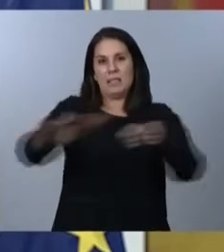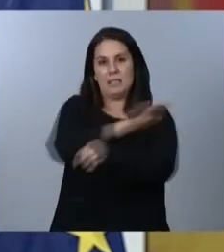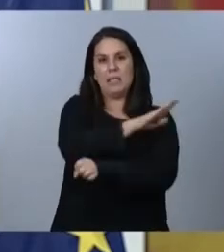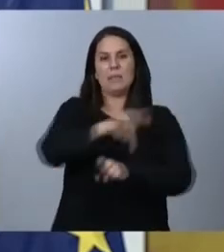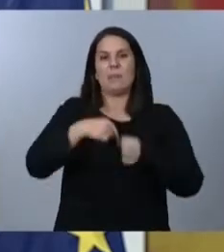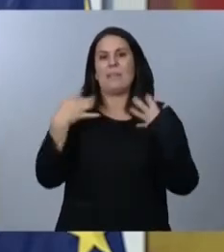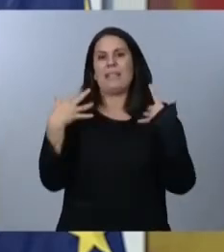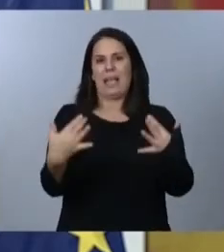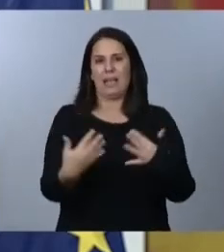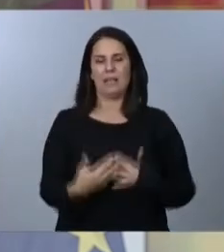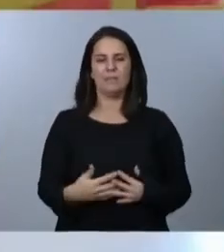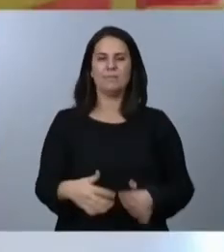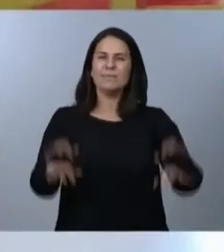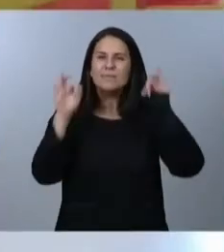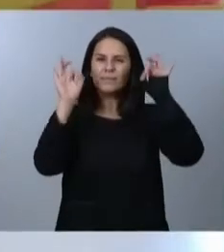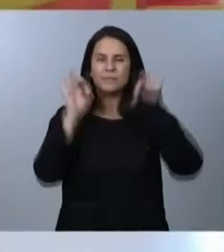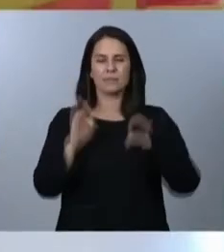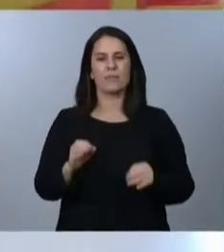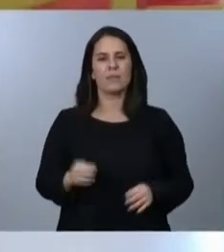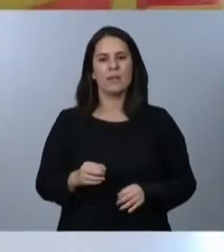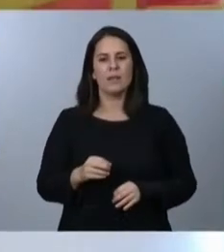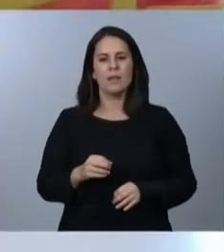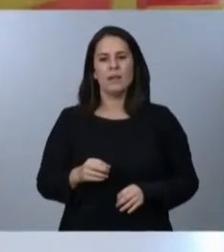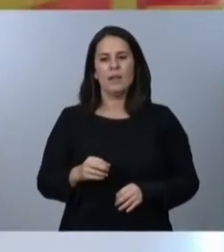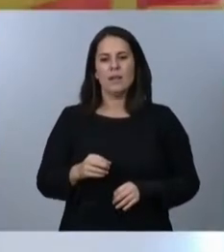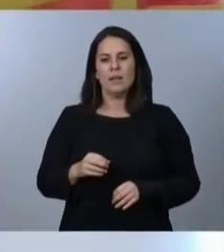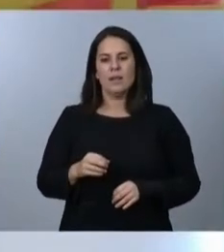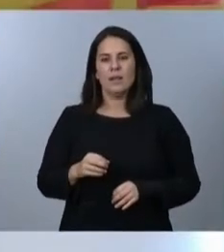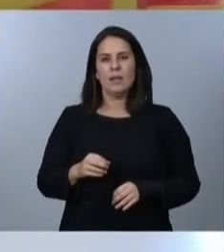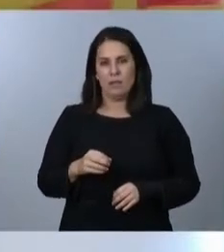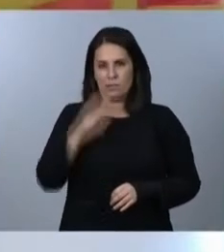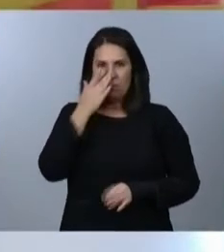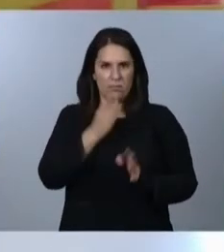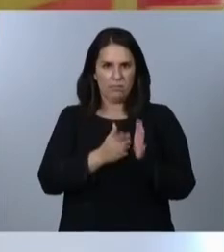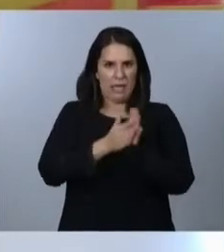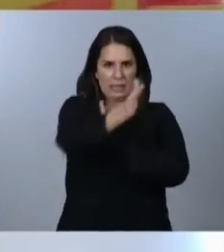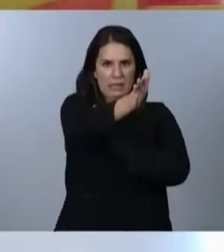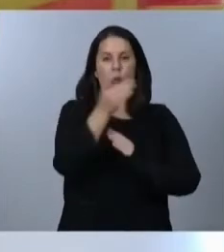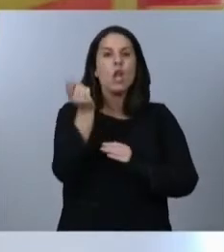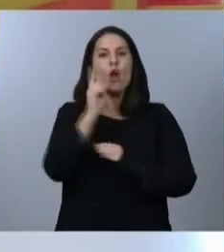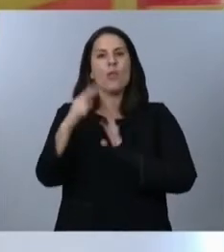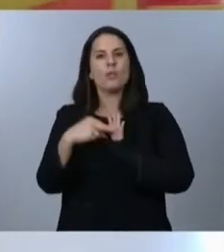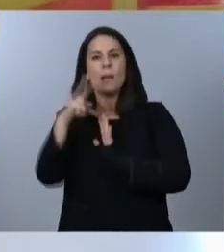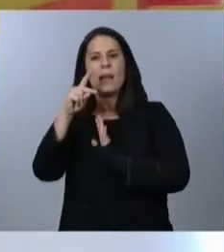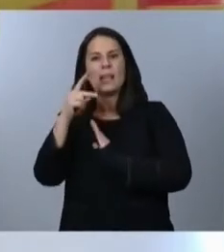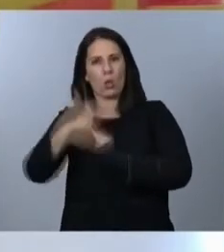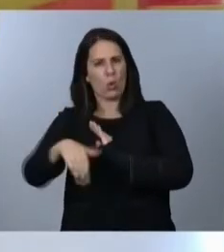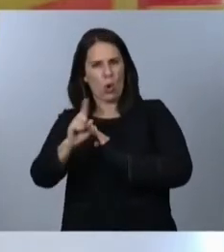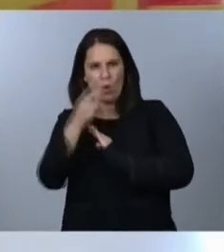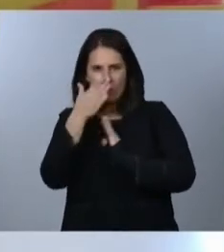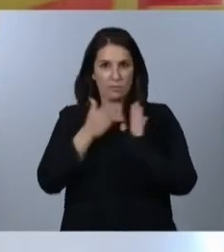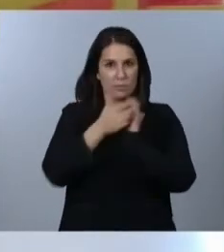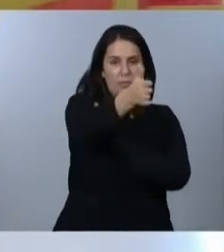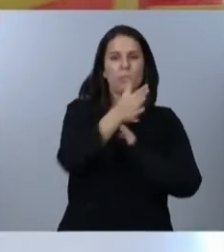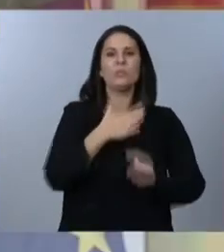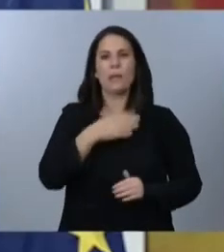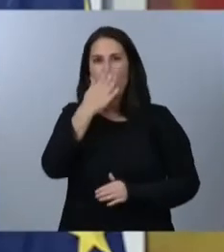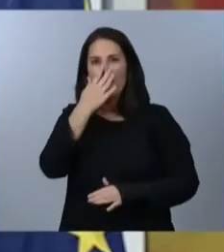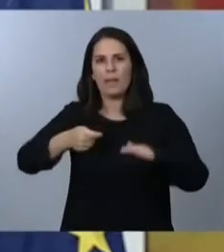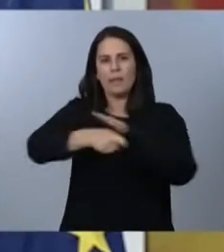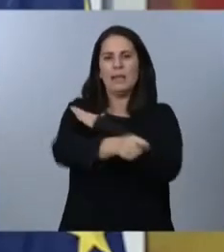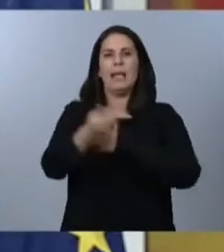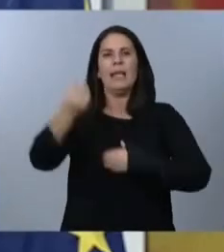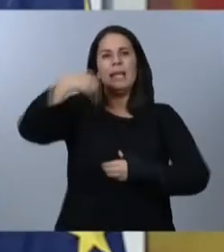Hacemos permanente, y no solo hasta 2021, como estaba establecido hasta ahora, la posibilidad de solicitar el ingreso mínimo vital